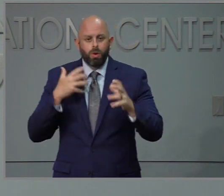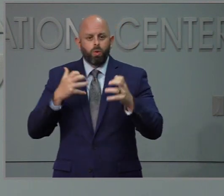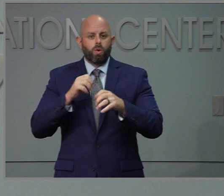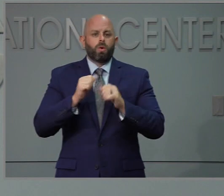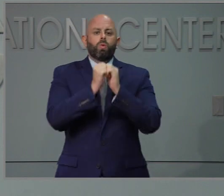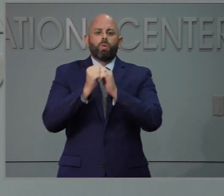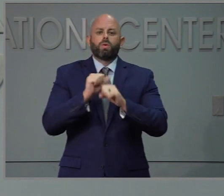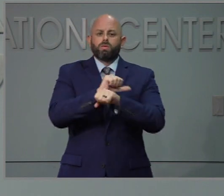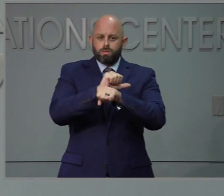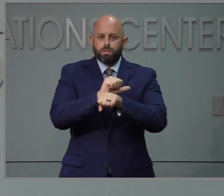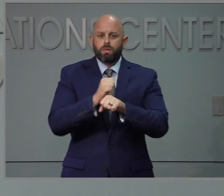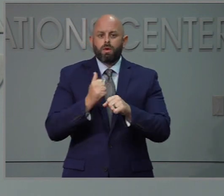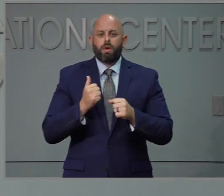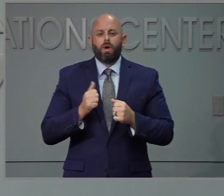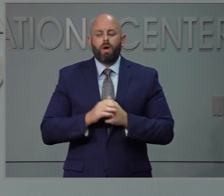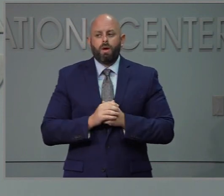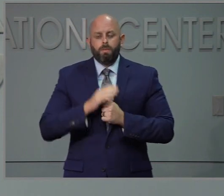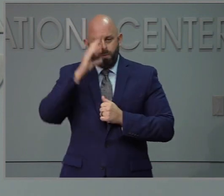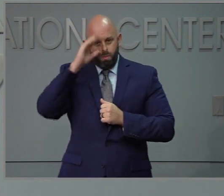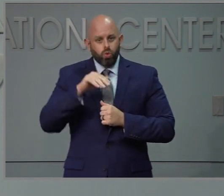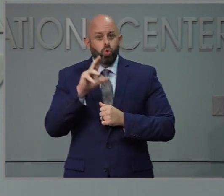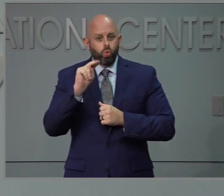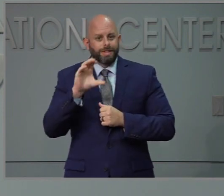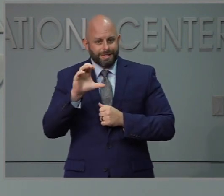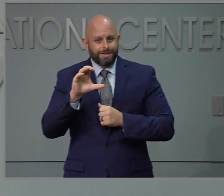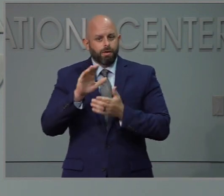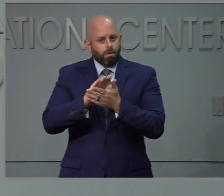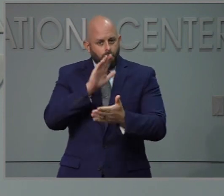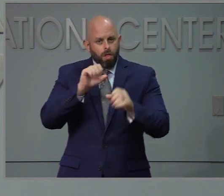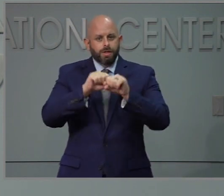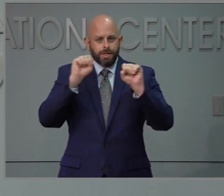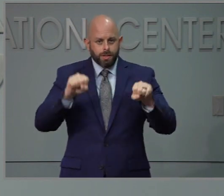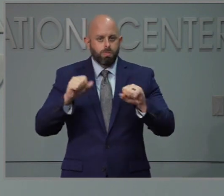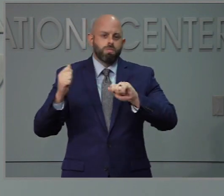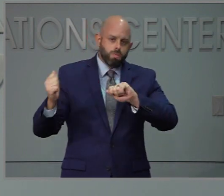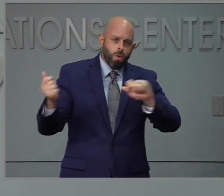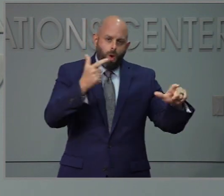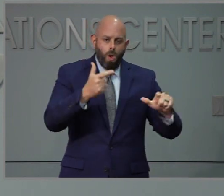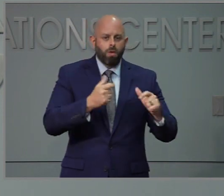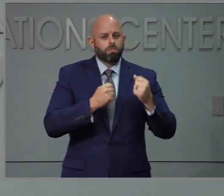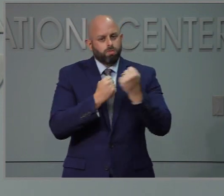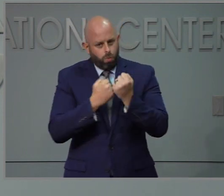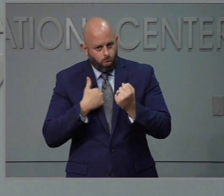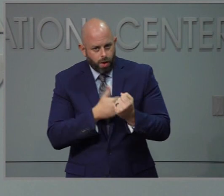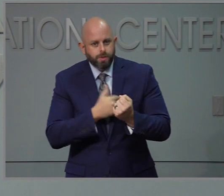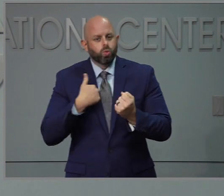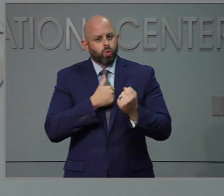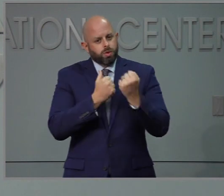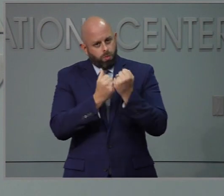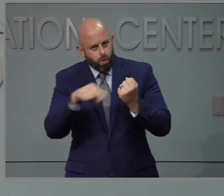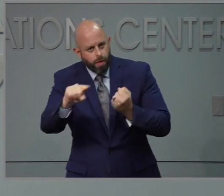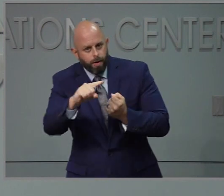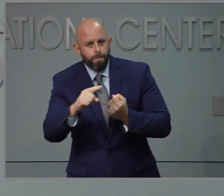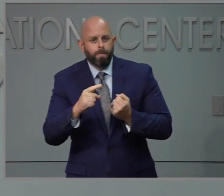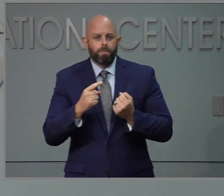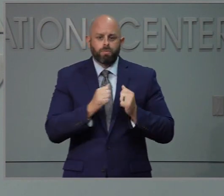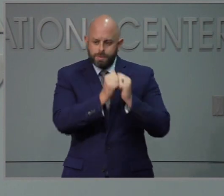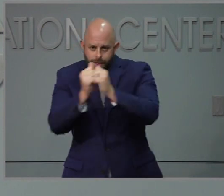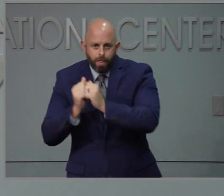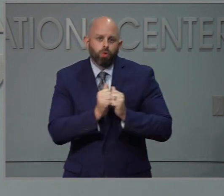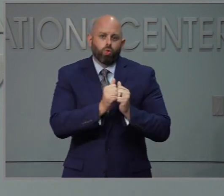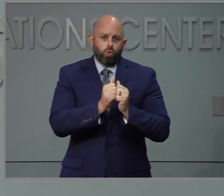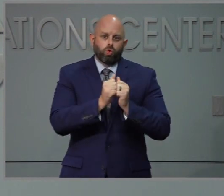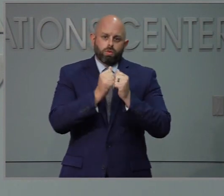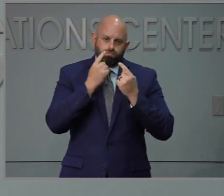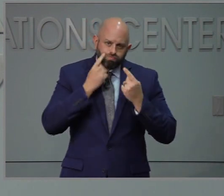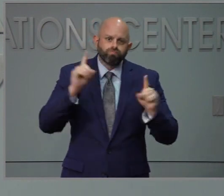proceso colaborador yo sé que el sistema y buen sí al igual que las universidades individuales están colaborando juntos